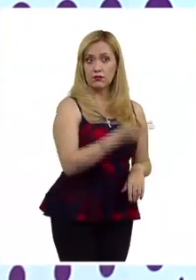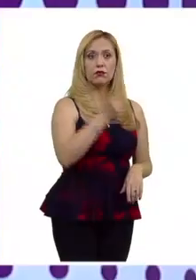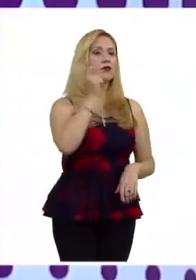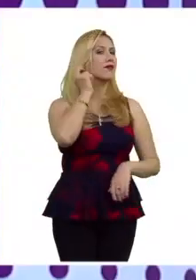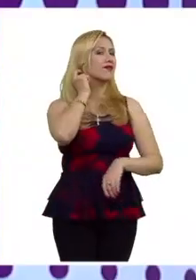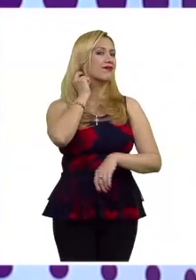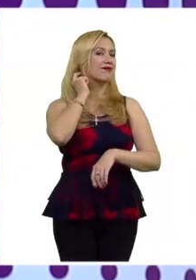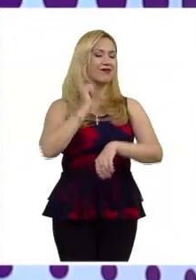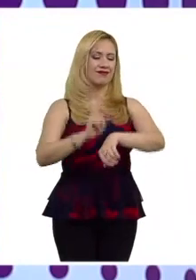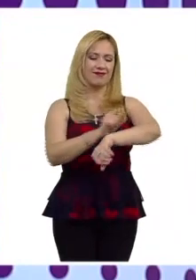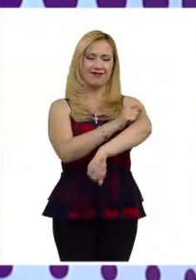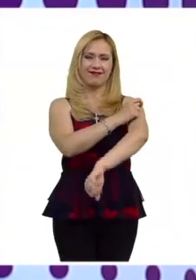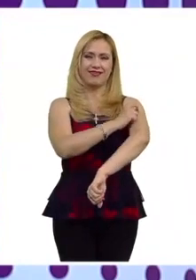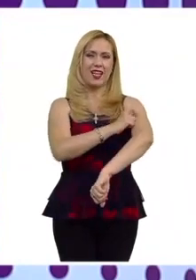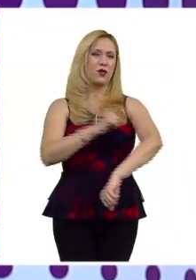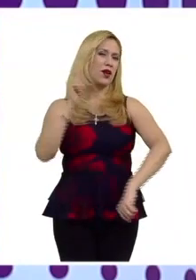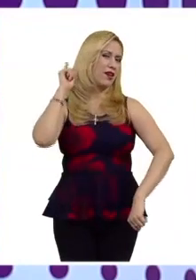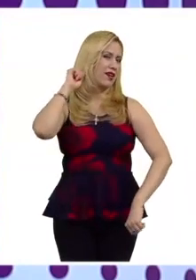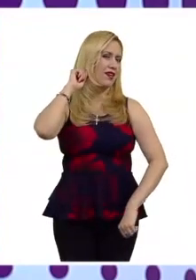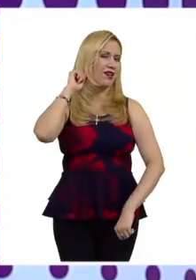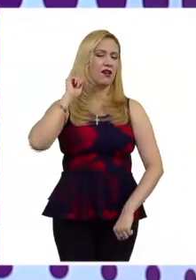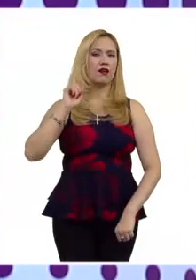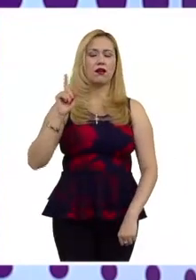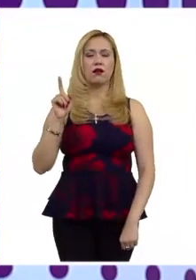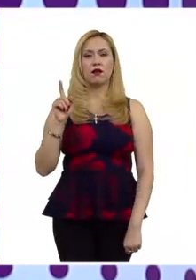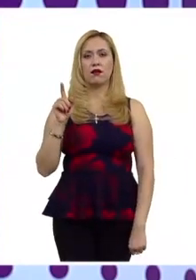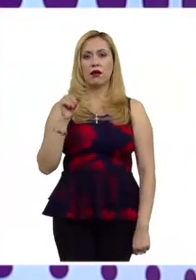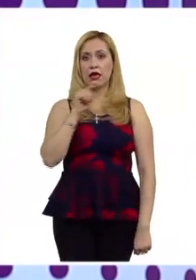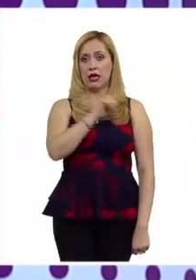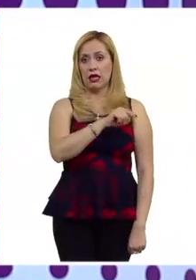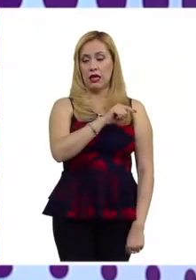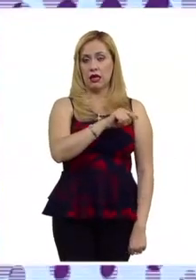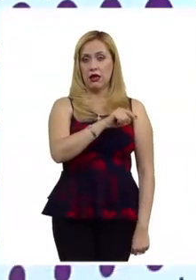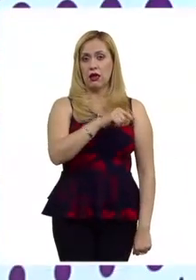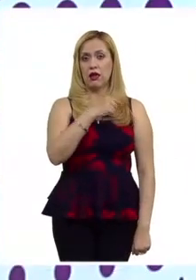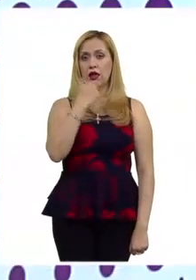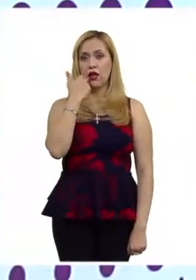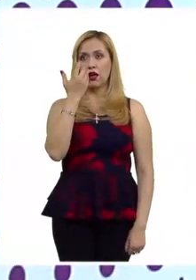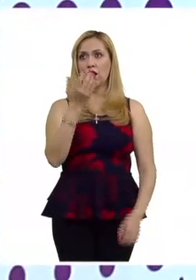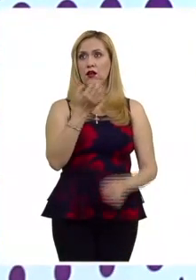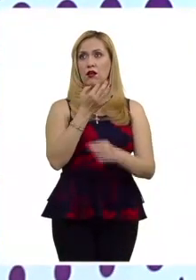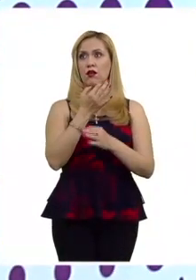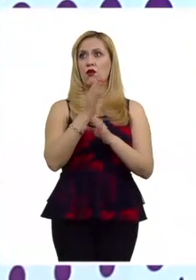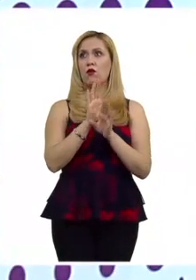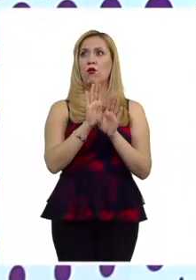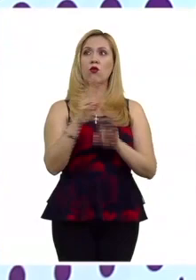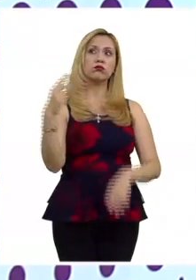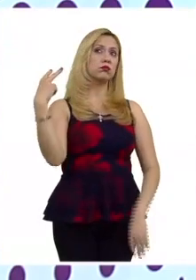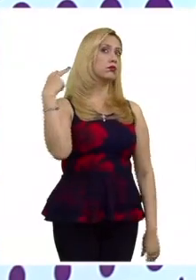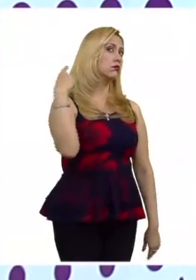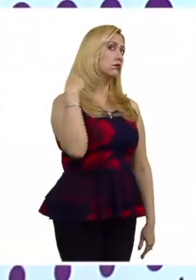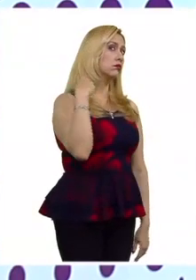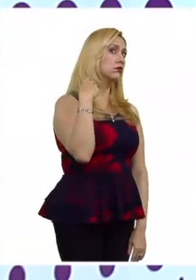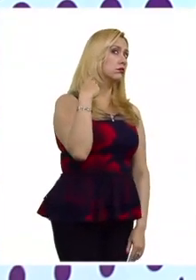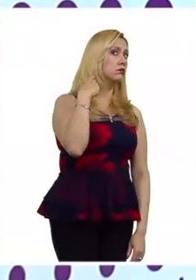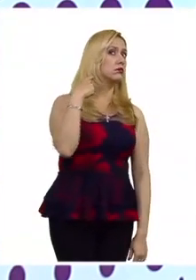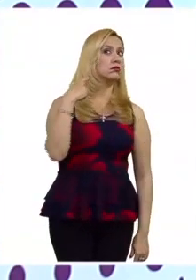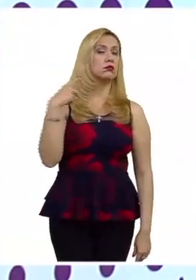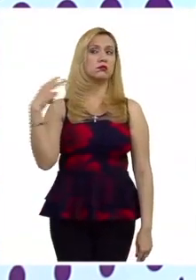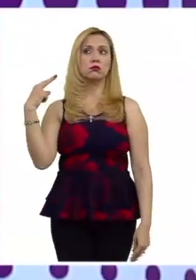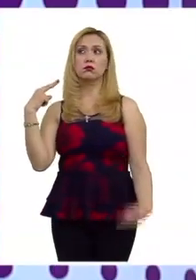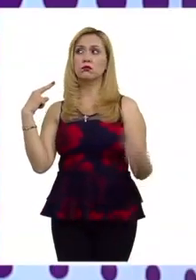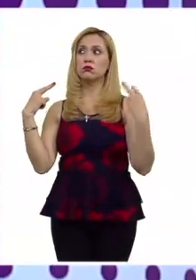la intención de transmitir el mensaje que objetivamente tiene el tatuaje